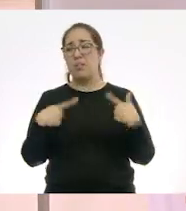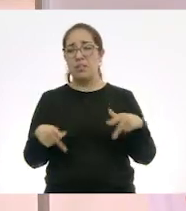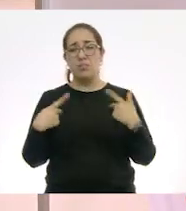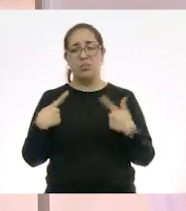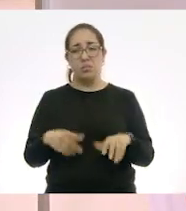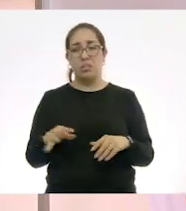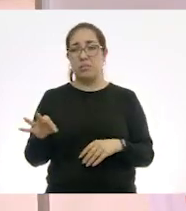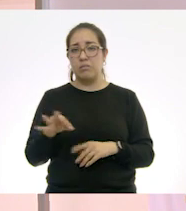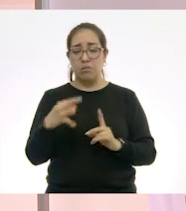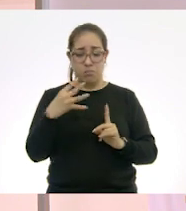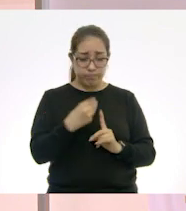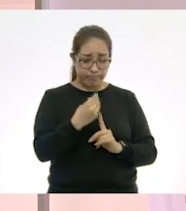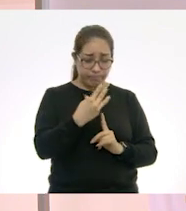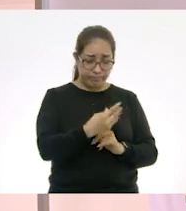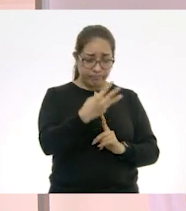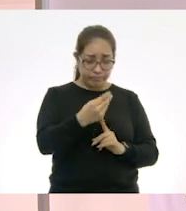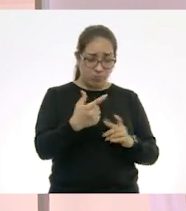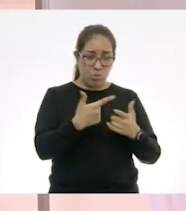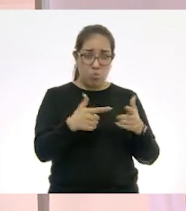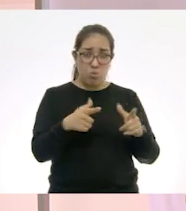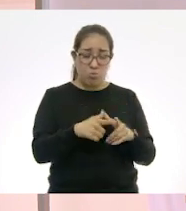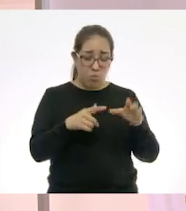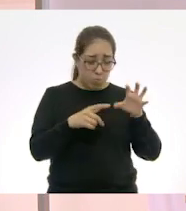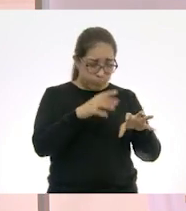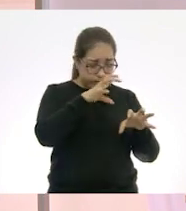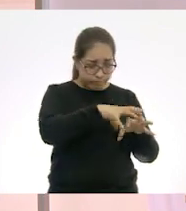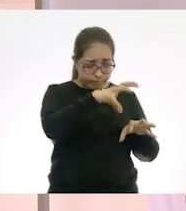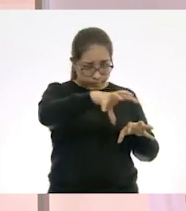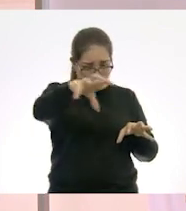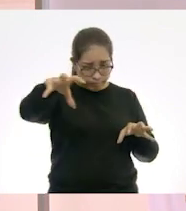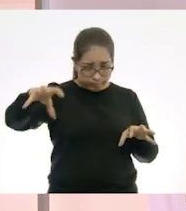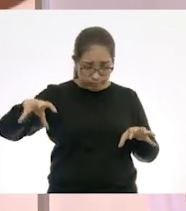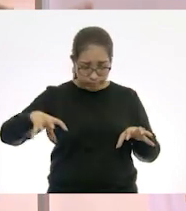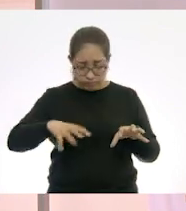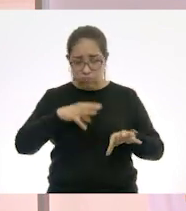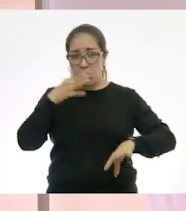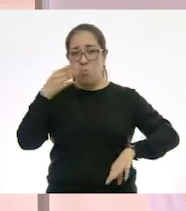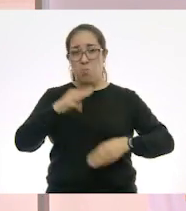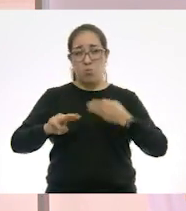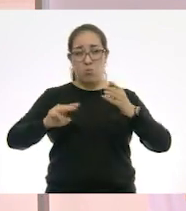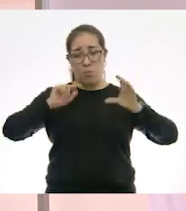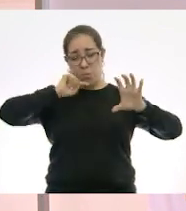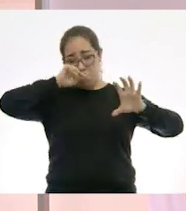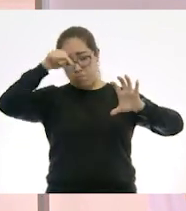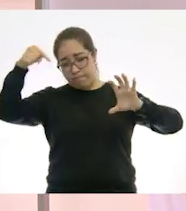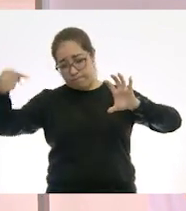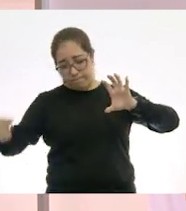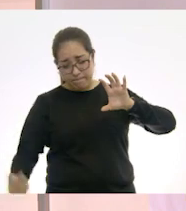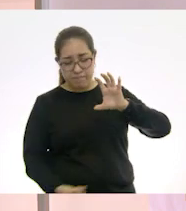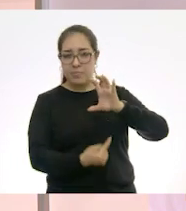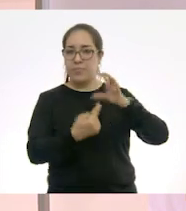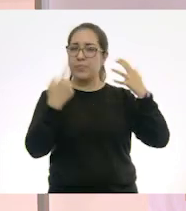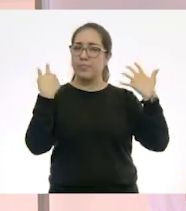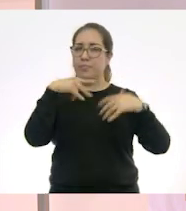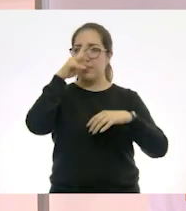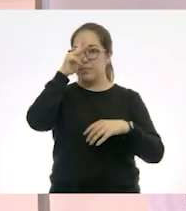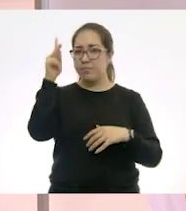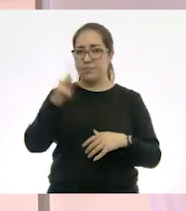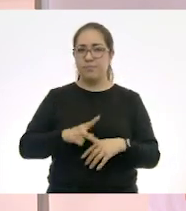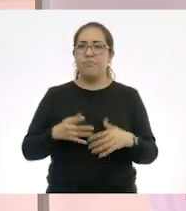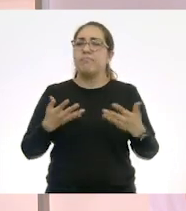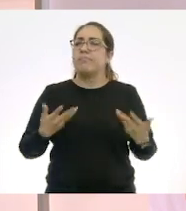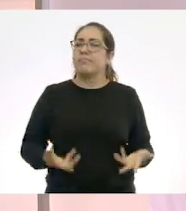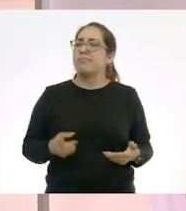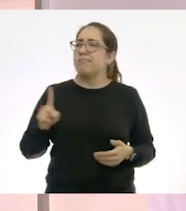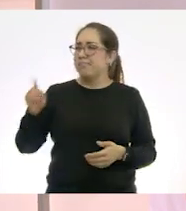varios individuos o por un grupo o una localidad. En este caso, pues nos ataca a todo el mundo. Ahora, ¿qué tengo